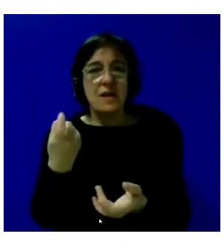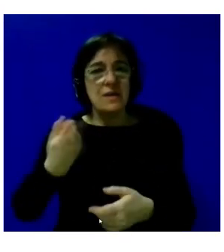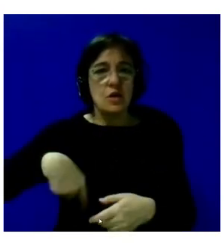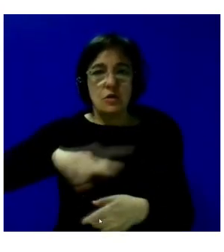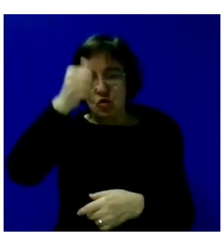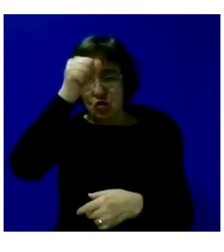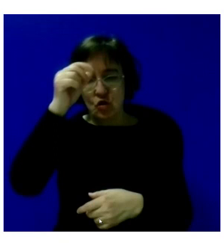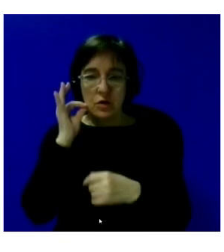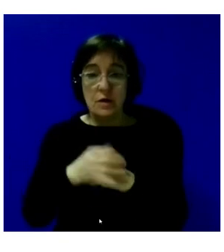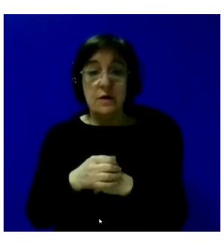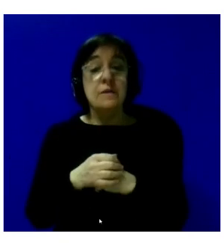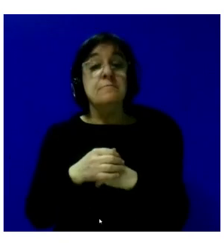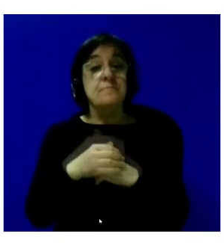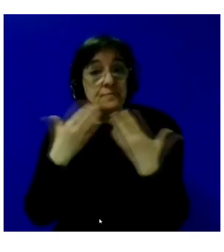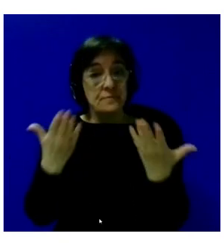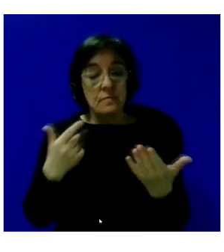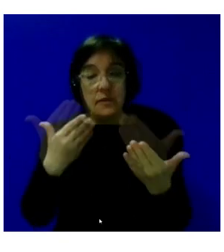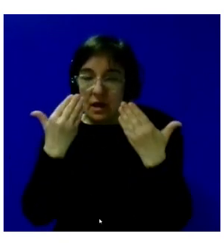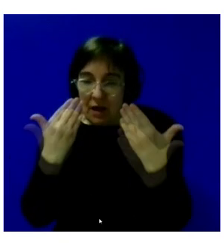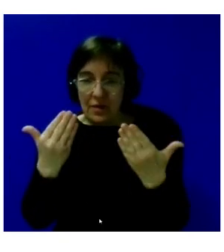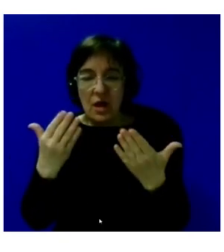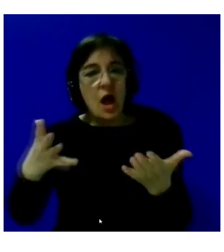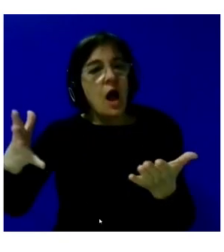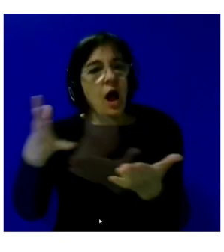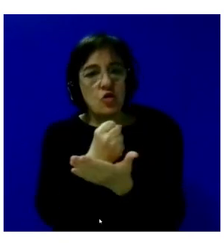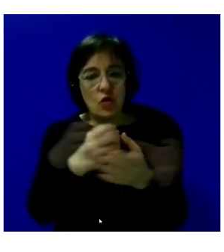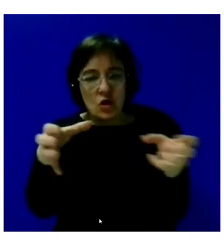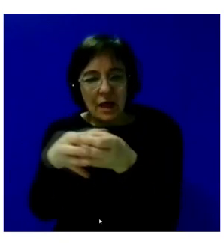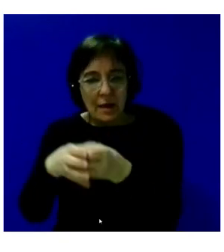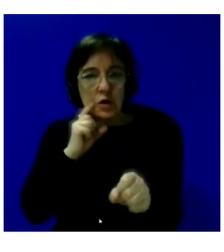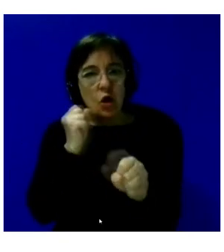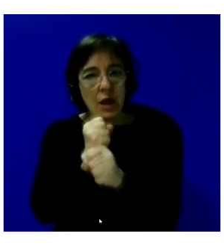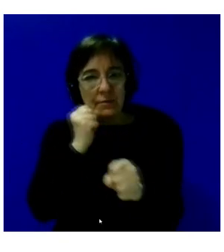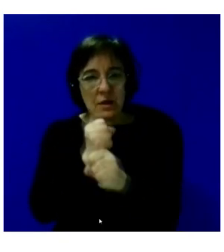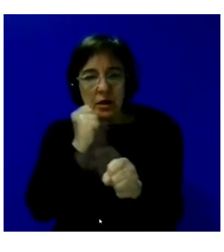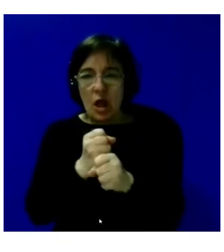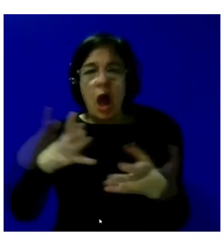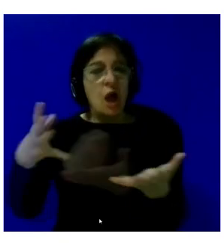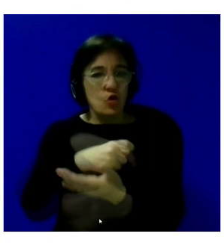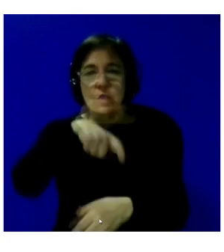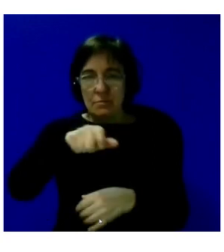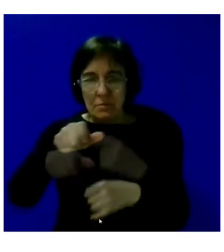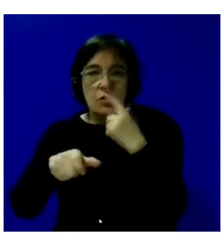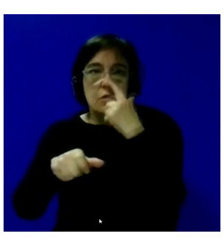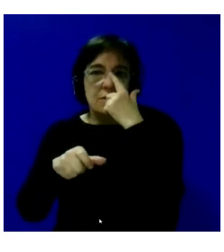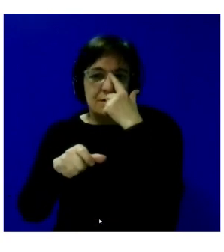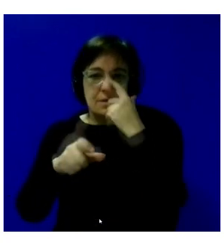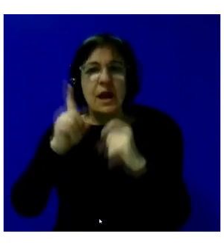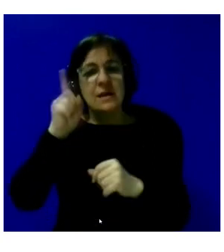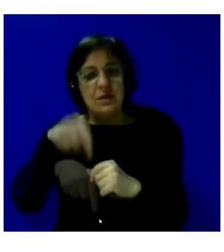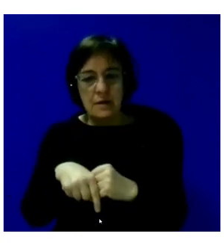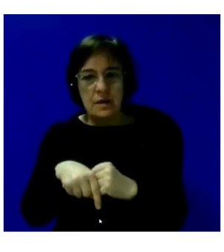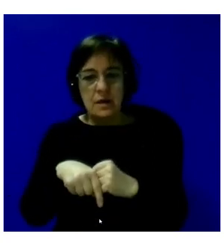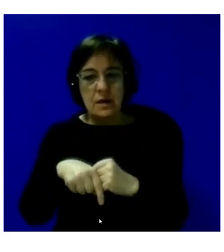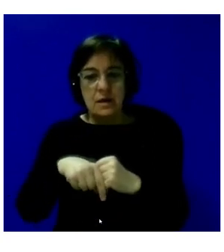y todas. En ese sentido, daros las gracias a todos los equipos que habéis trabajado, a todas las personas, también al